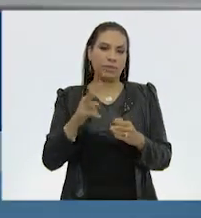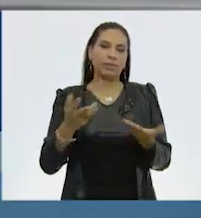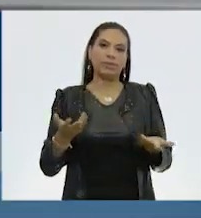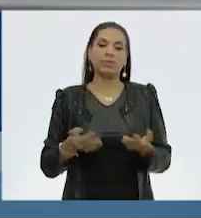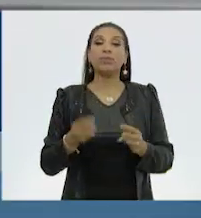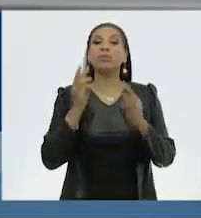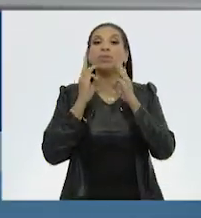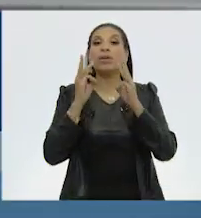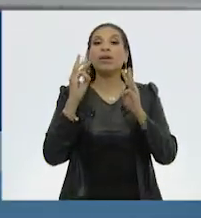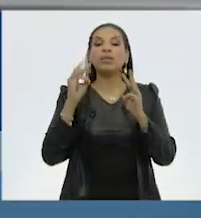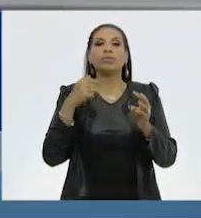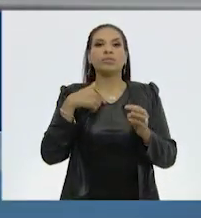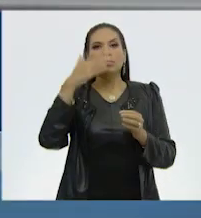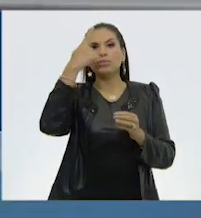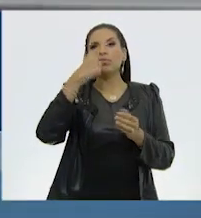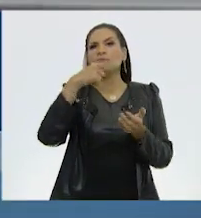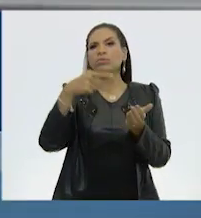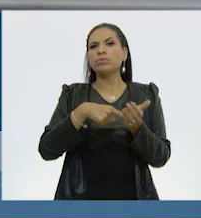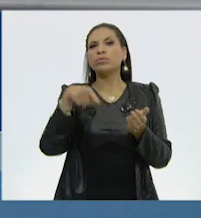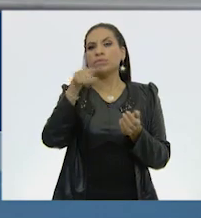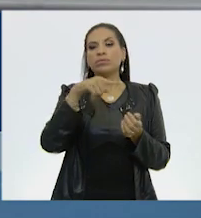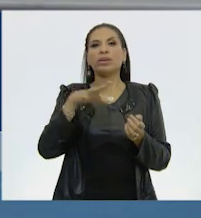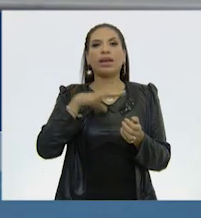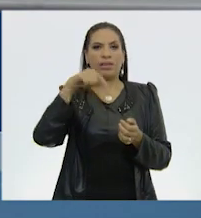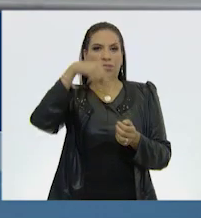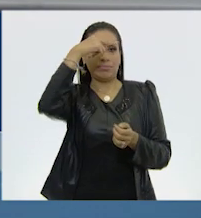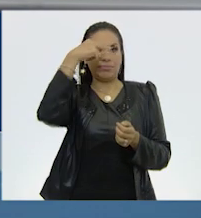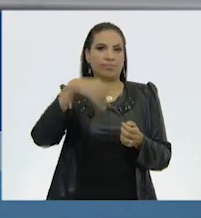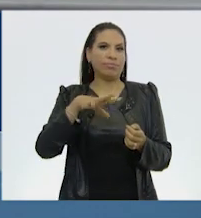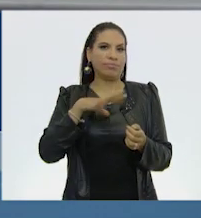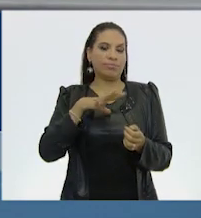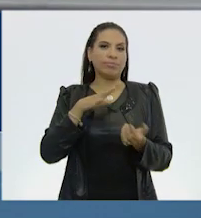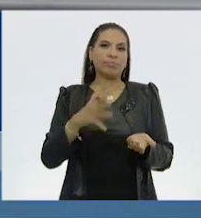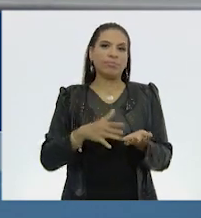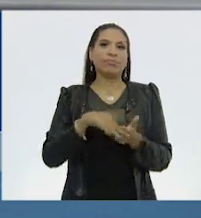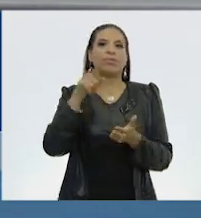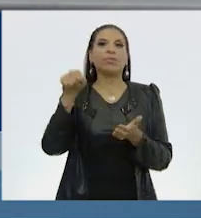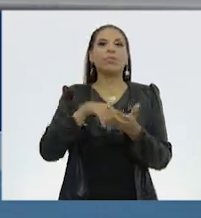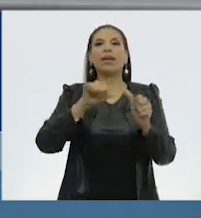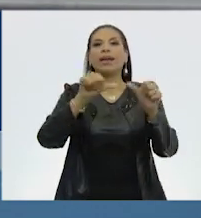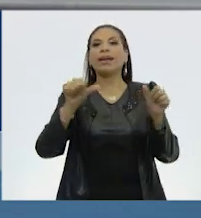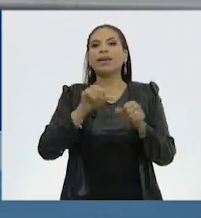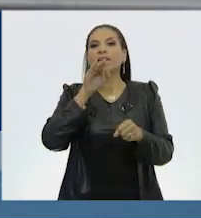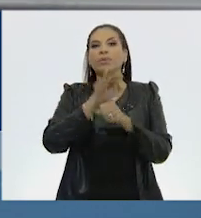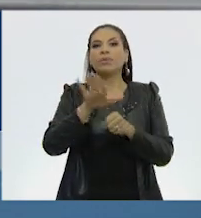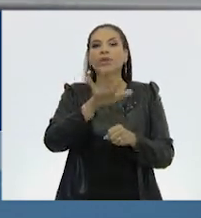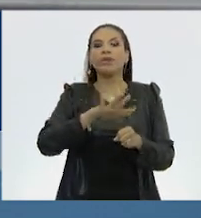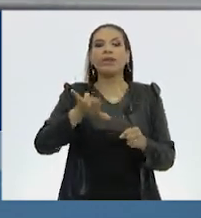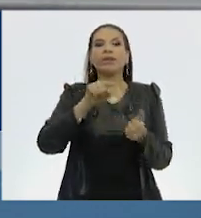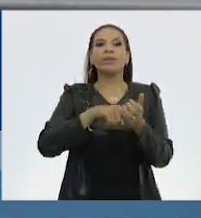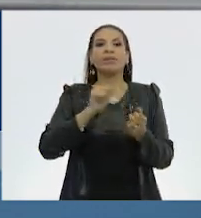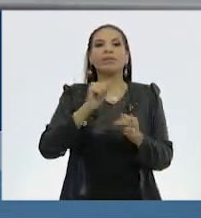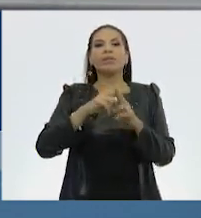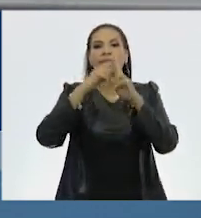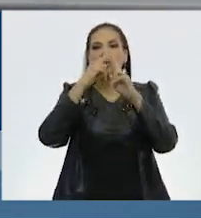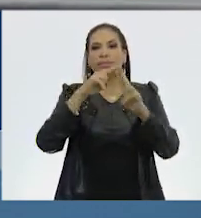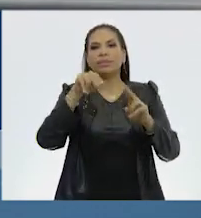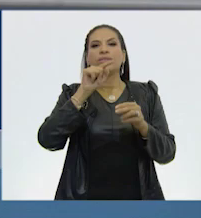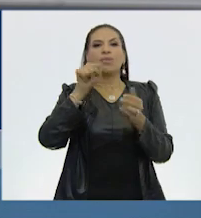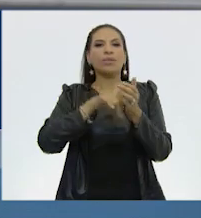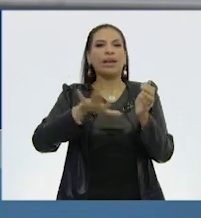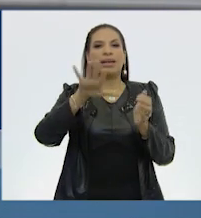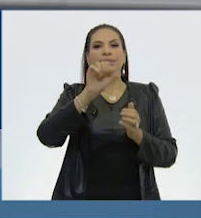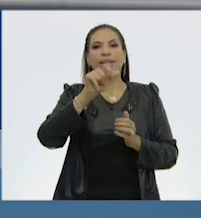¡Guau! ¡Yo sé de un lugar así! ¡Y está aquí en México! ¡Es el área protegida del Santuario de la